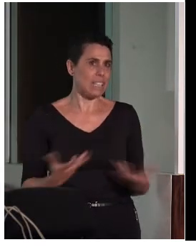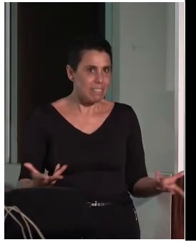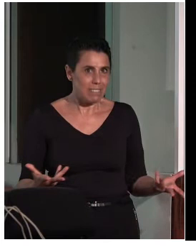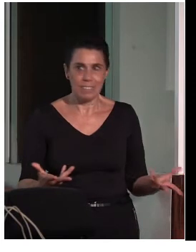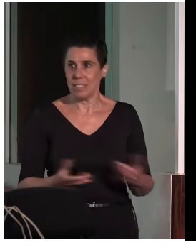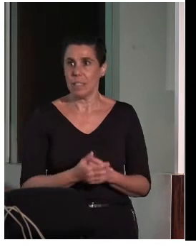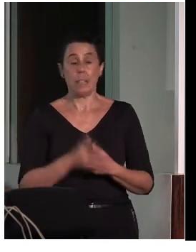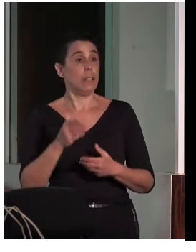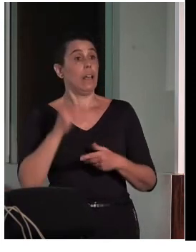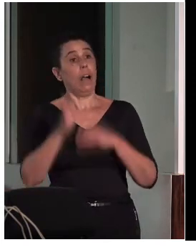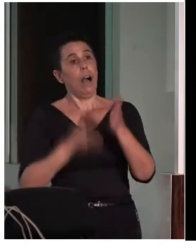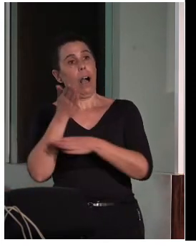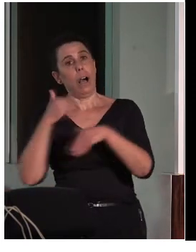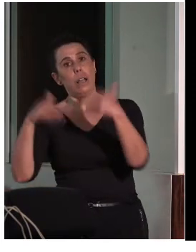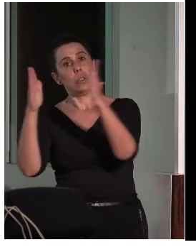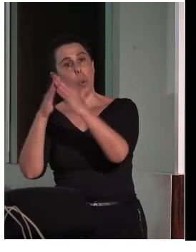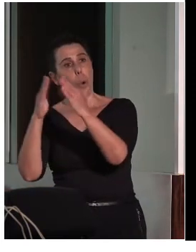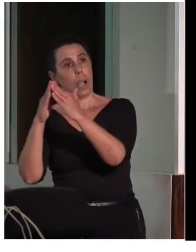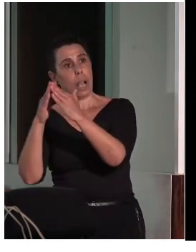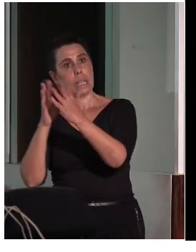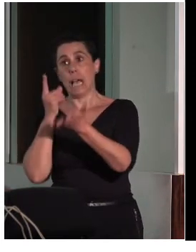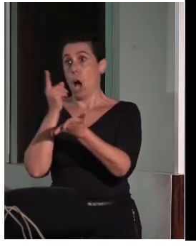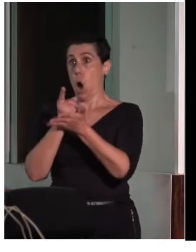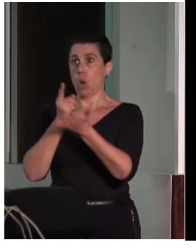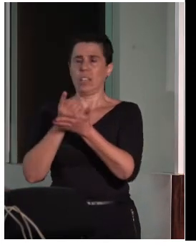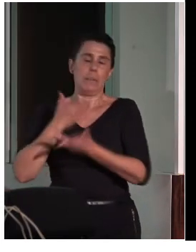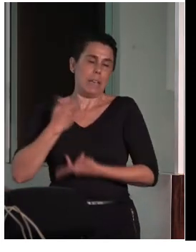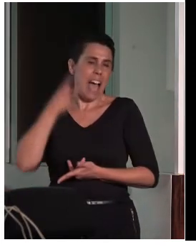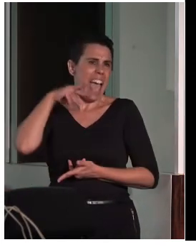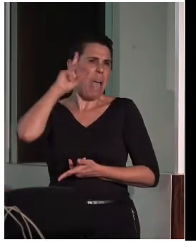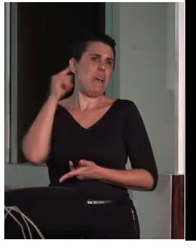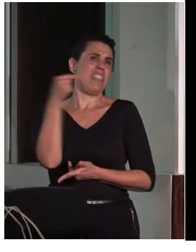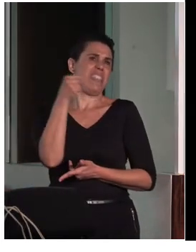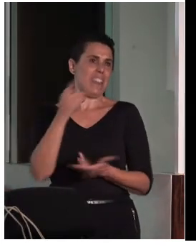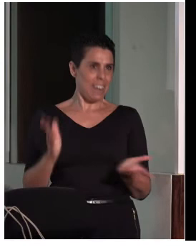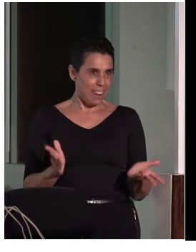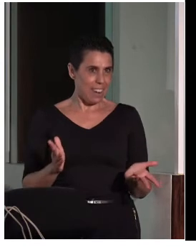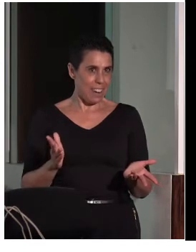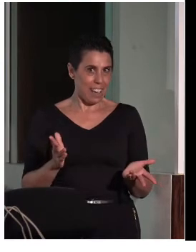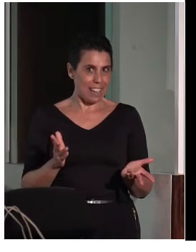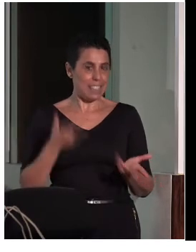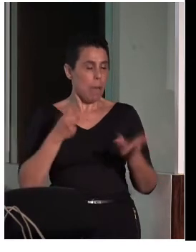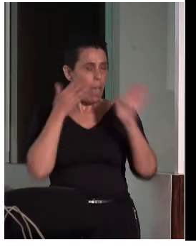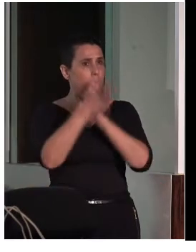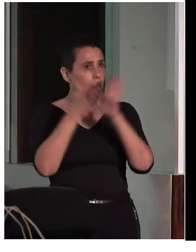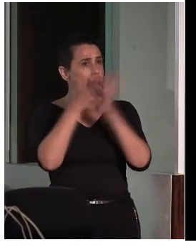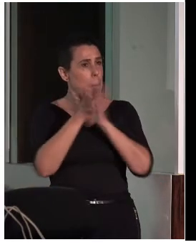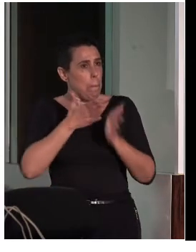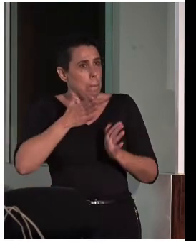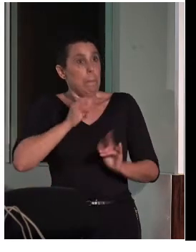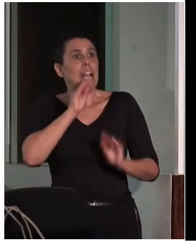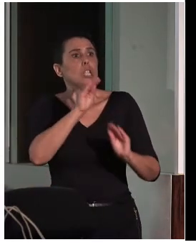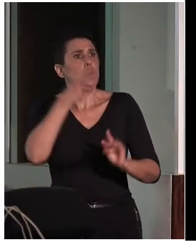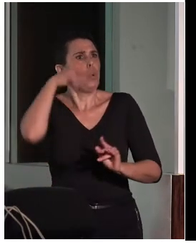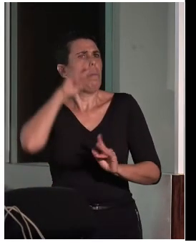hasta que llegas a tu casa de nuevo, después de haber tenido esa experiencia cultural y explicas esa experiencia, con